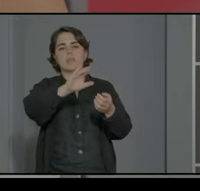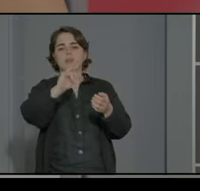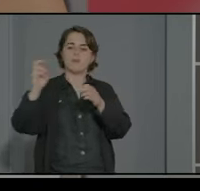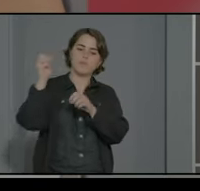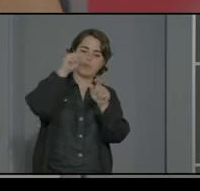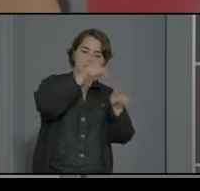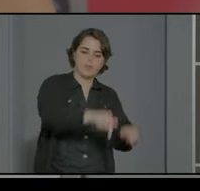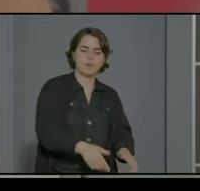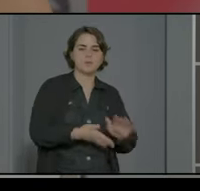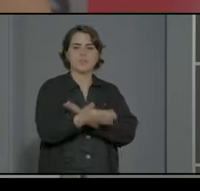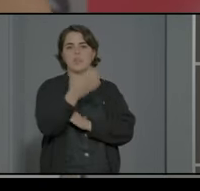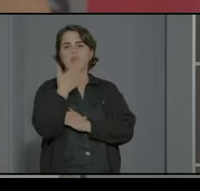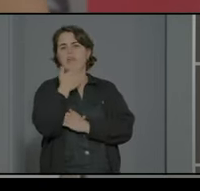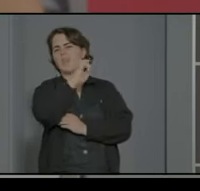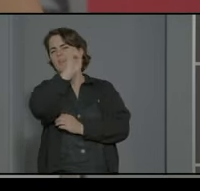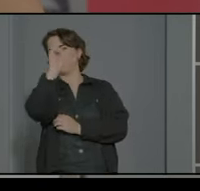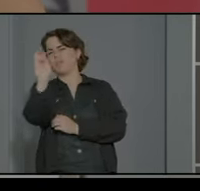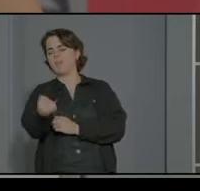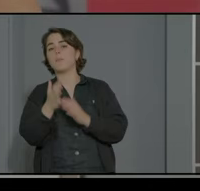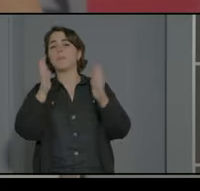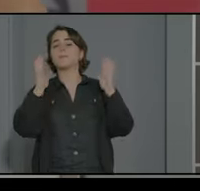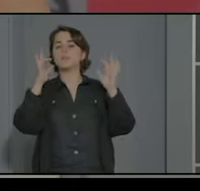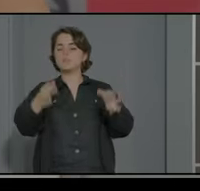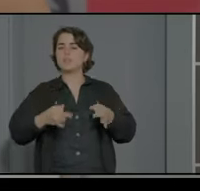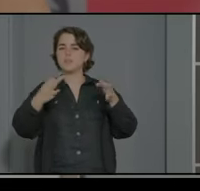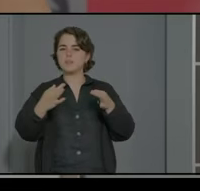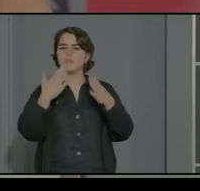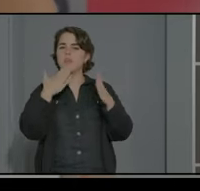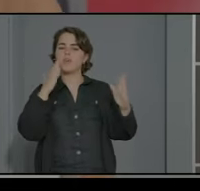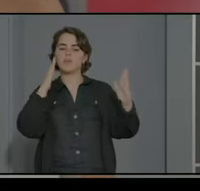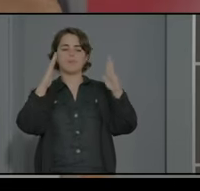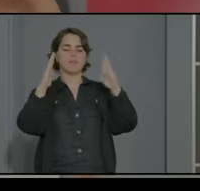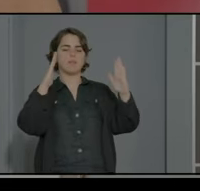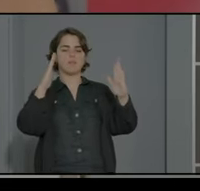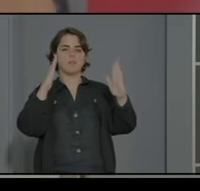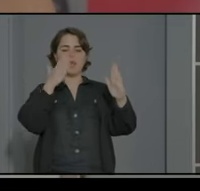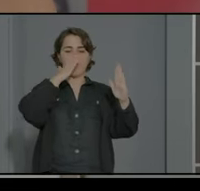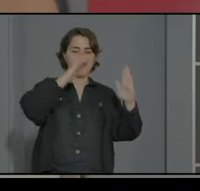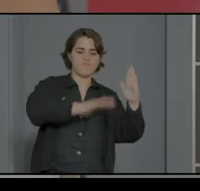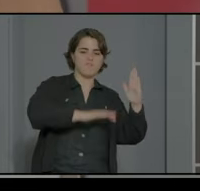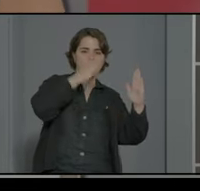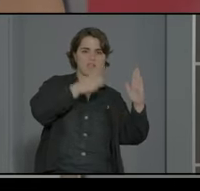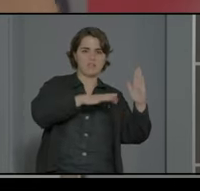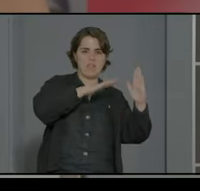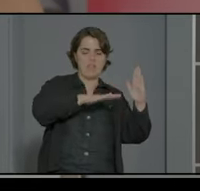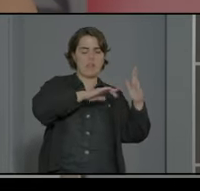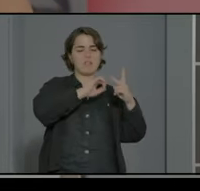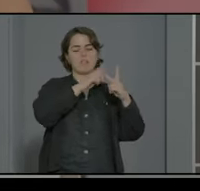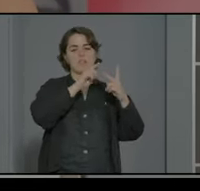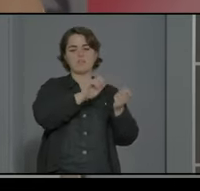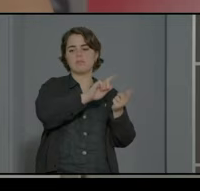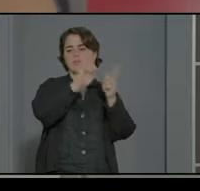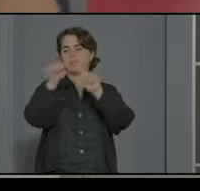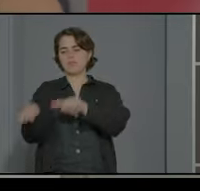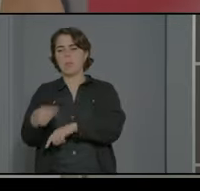también en otras edades pero en la edad han estudiado han estado en infantil y en el momento del paso a la